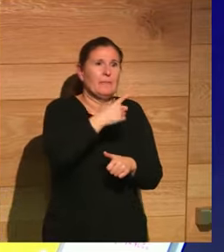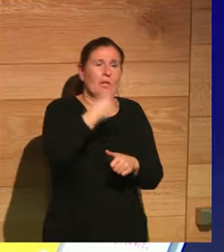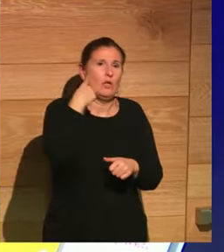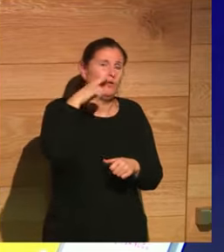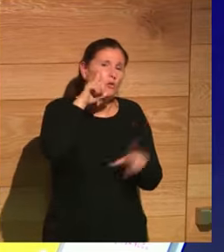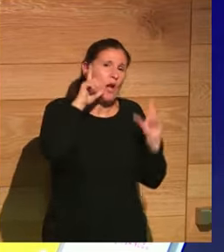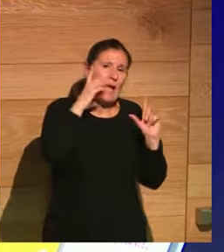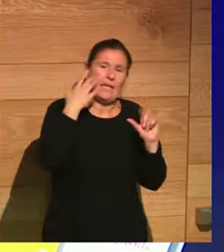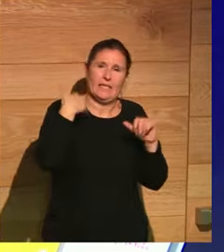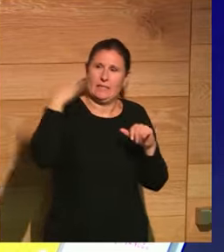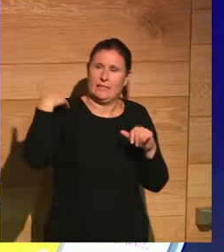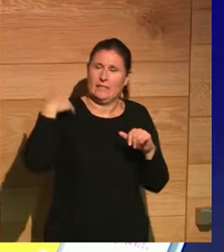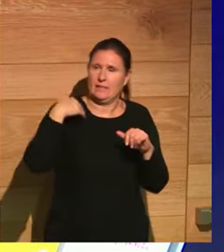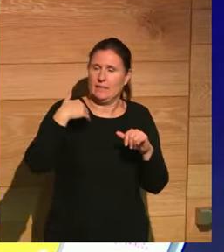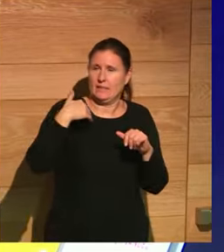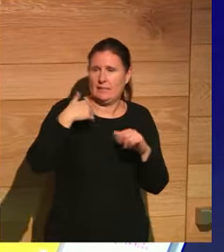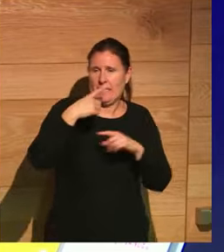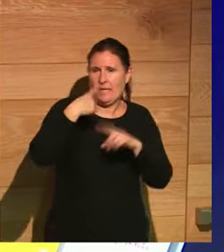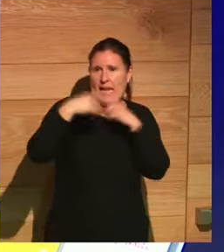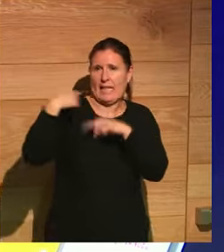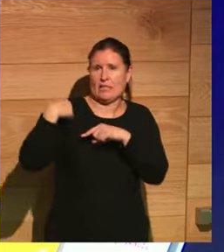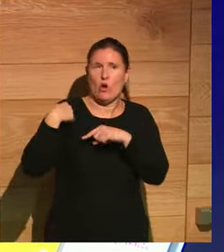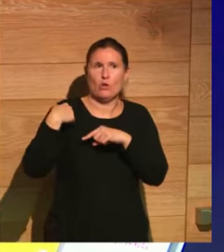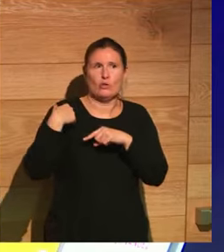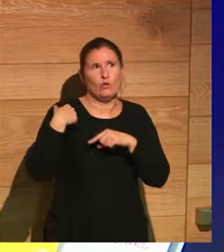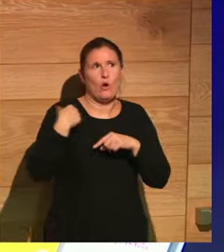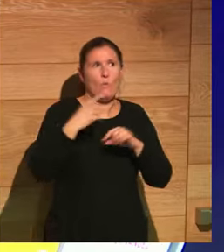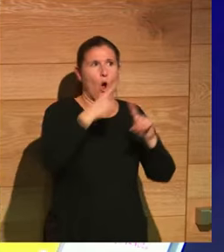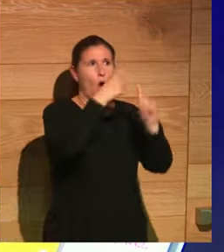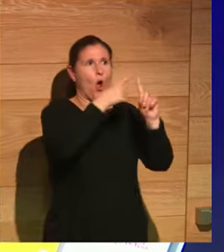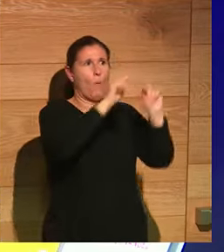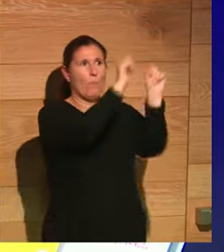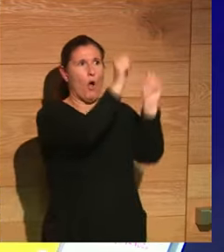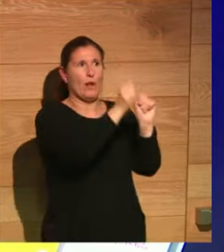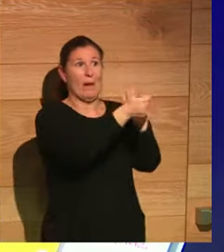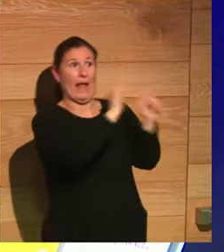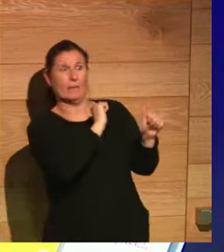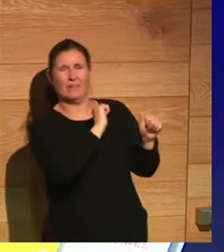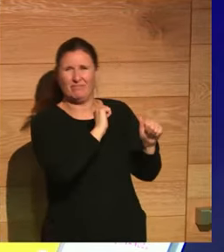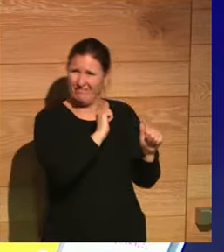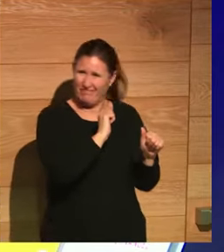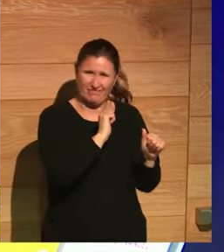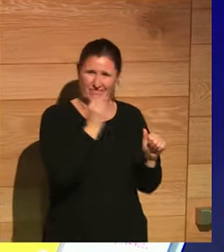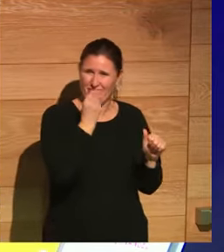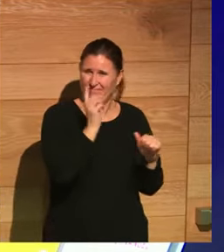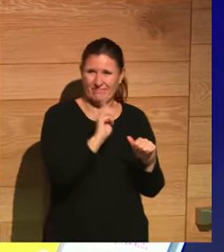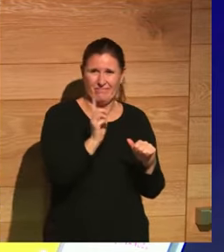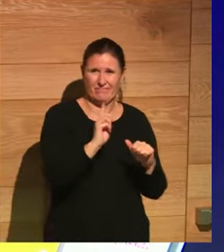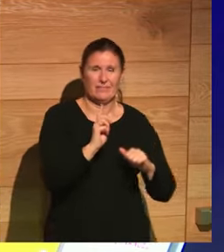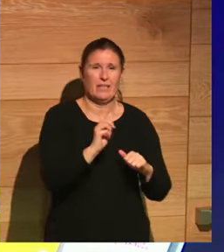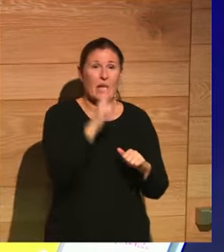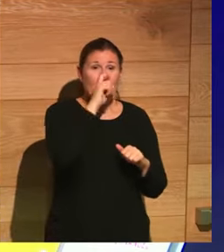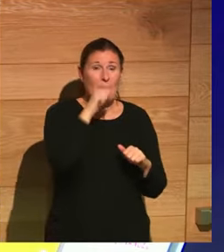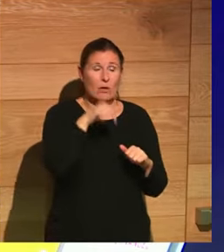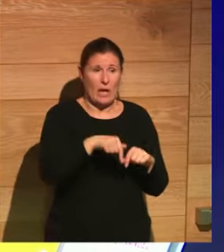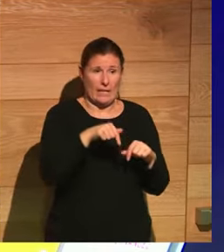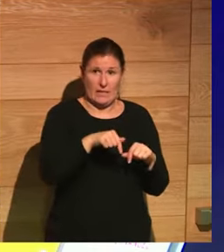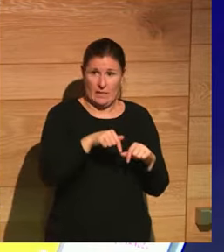como modelos y referentes a lo mejor no yo me acuerdo una vez que hablaba precisamente aquí en la fundación con la profesora Mary Bert